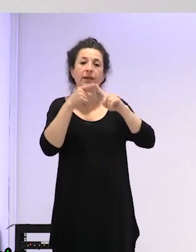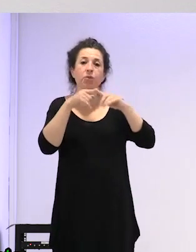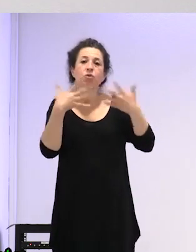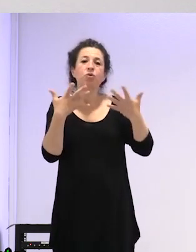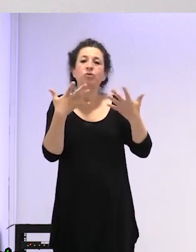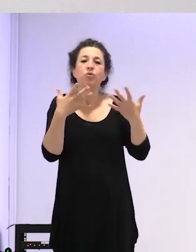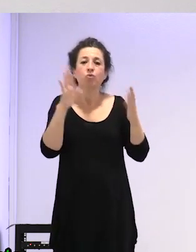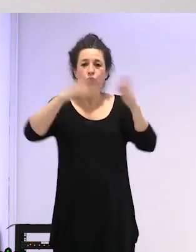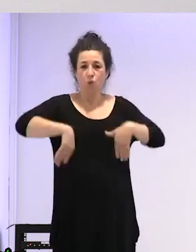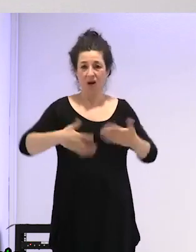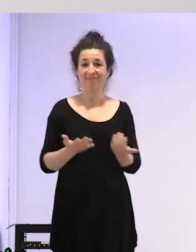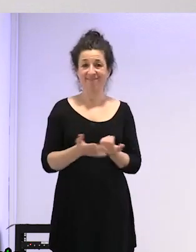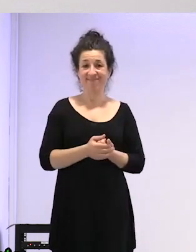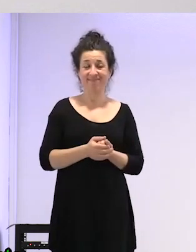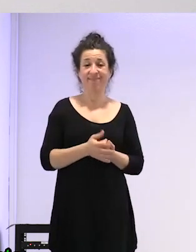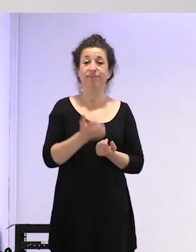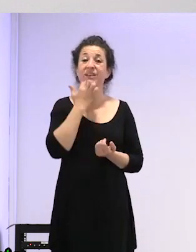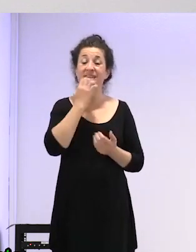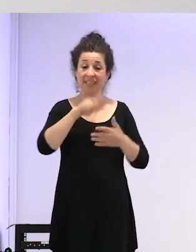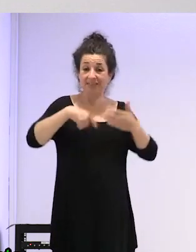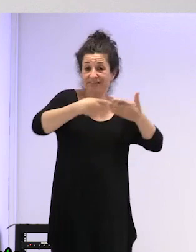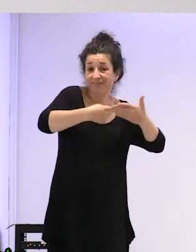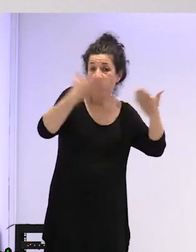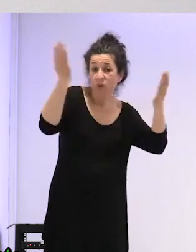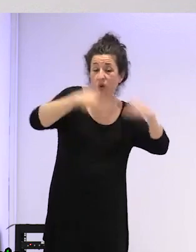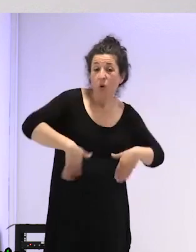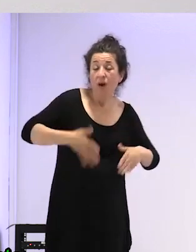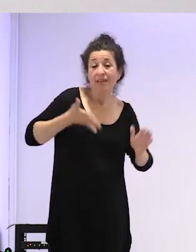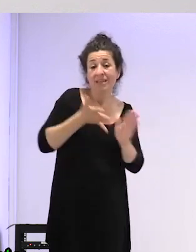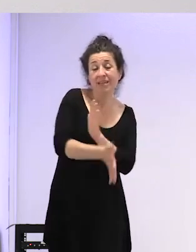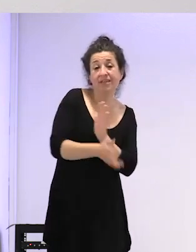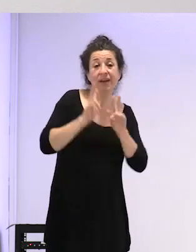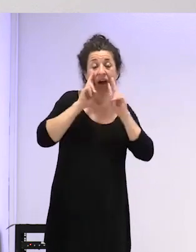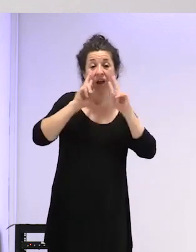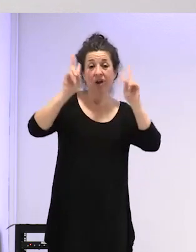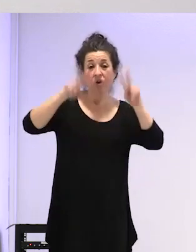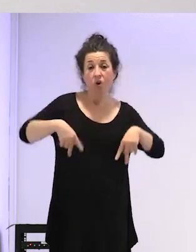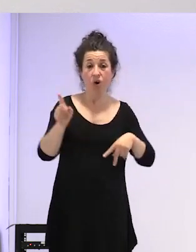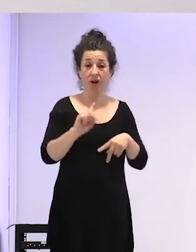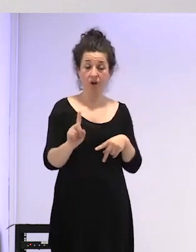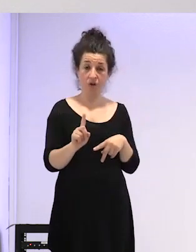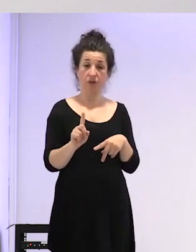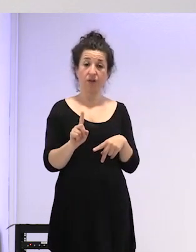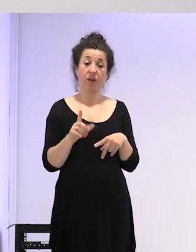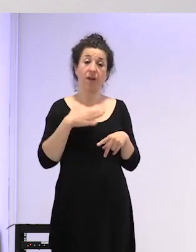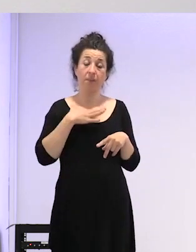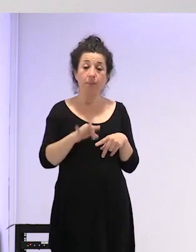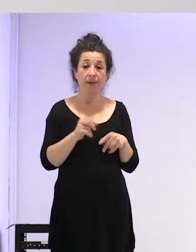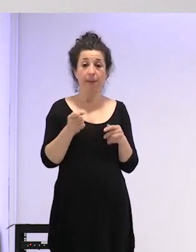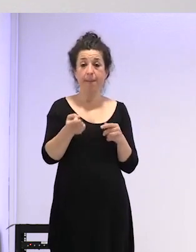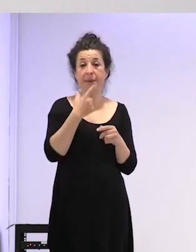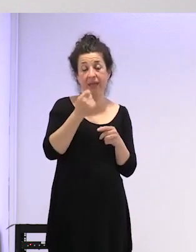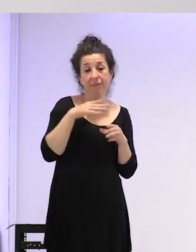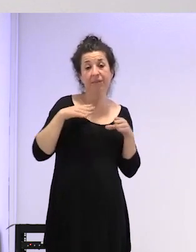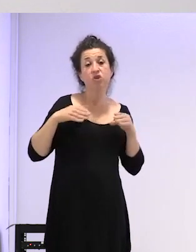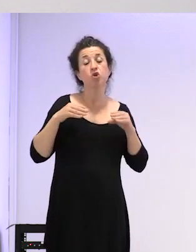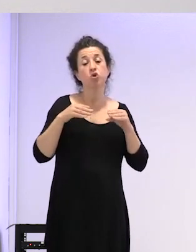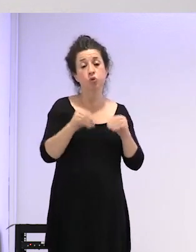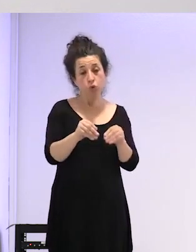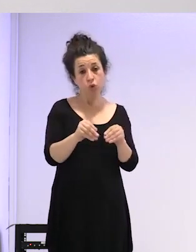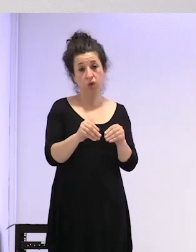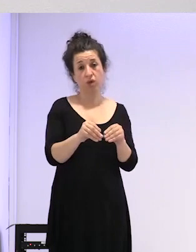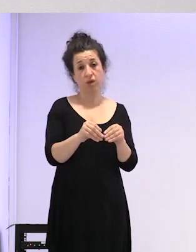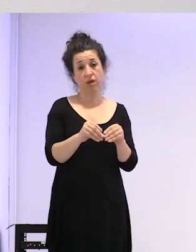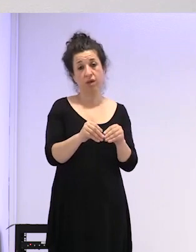porque si no si no está es que no se reconoce que probablemente el uso de estos medicamentos es en gran